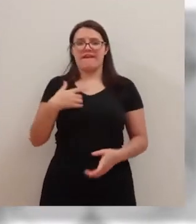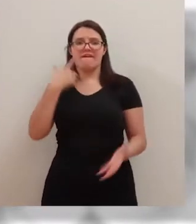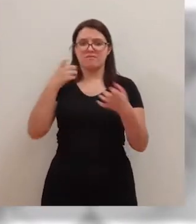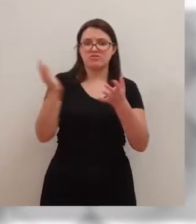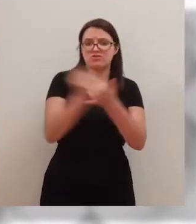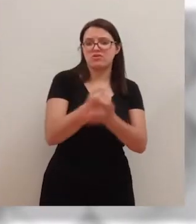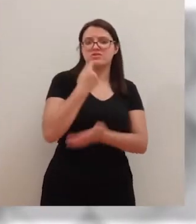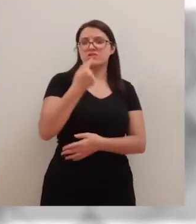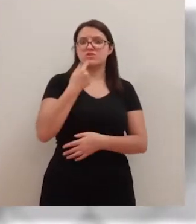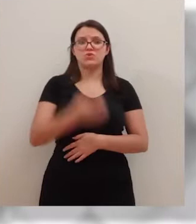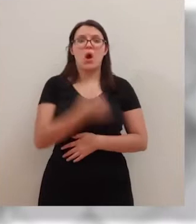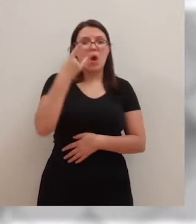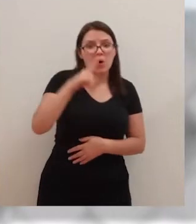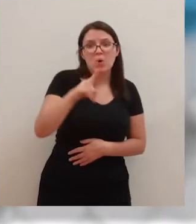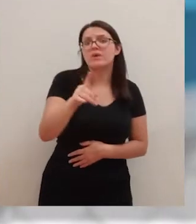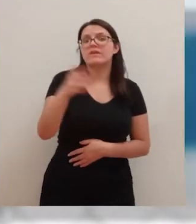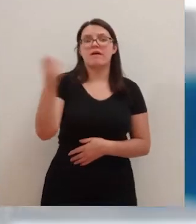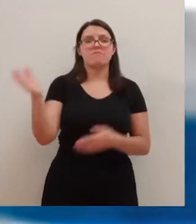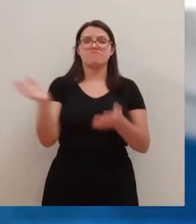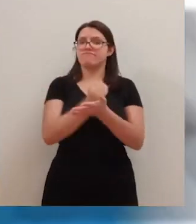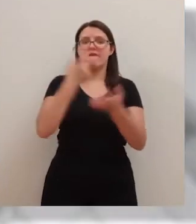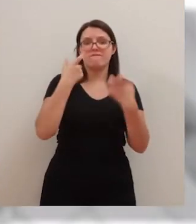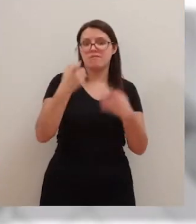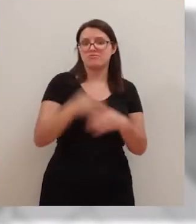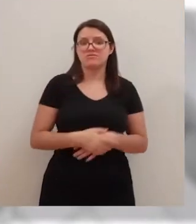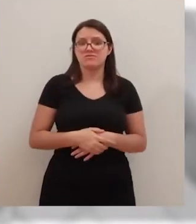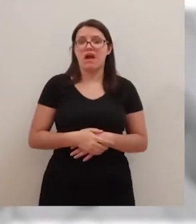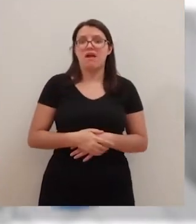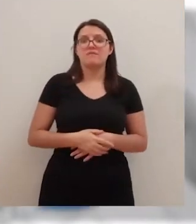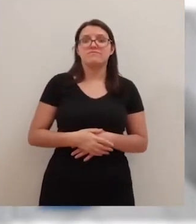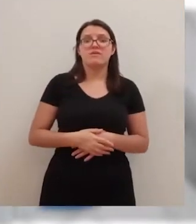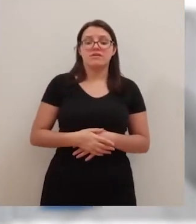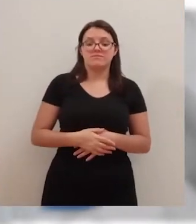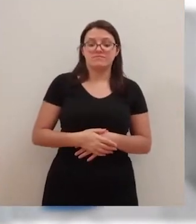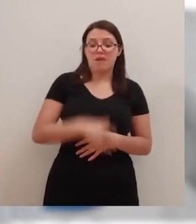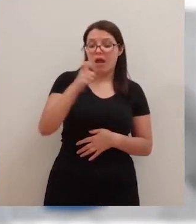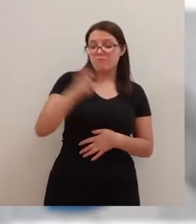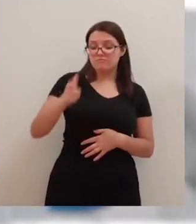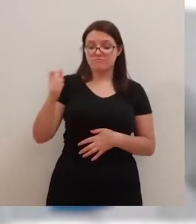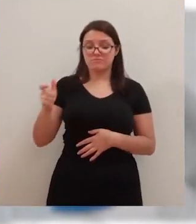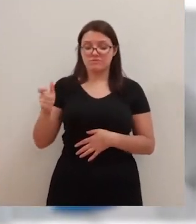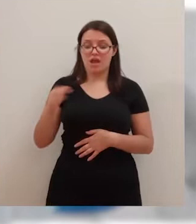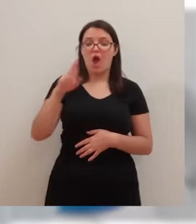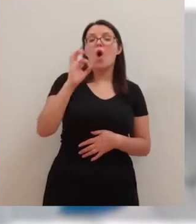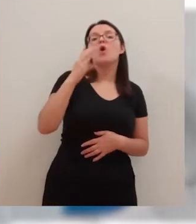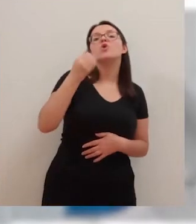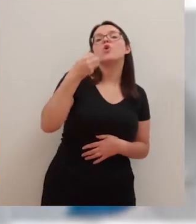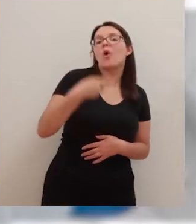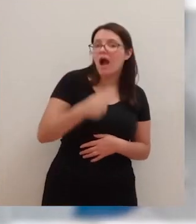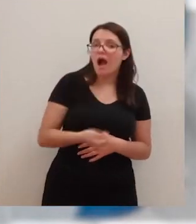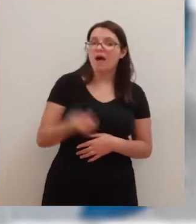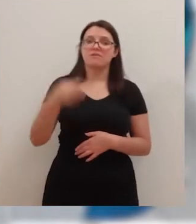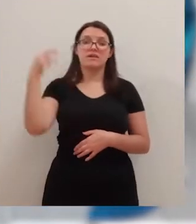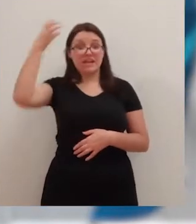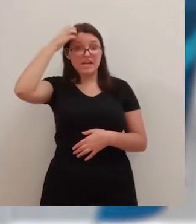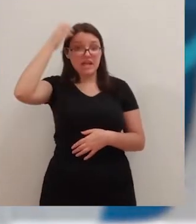puesto toda la carne en el asador. Será una correa de toros de Nuñez del Cubillo para Morante de la Puebla, Rocarray y Diego Urdiales.